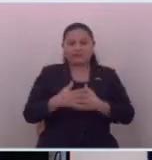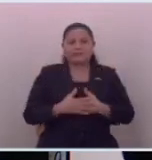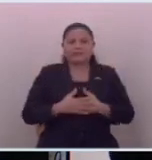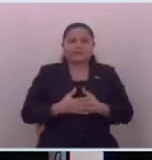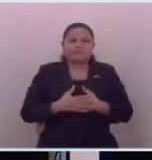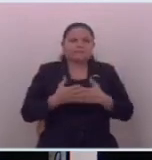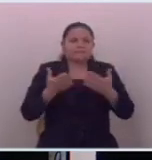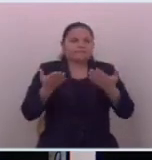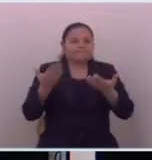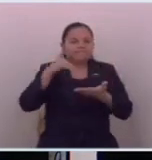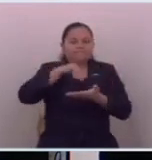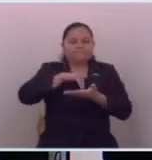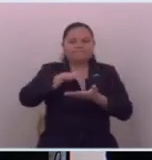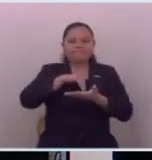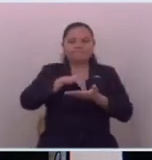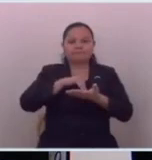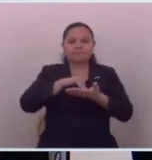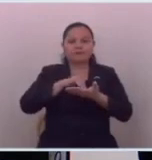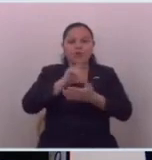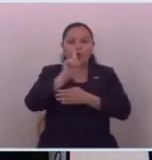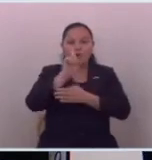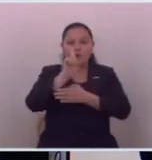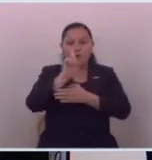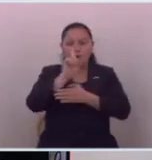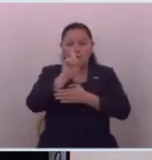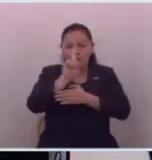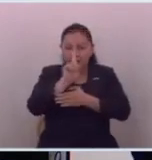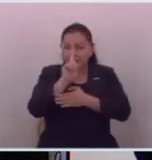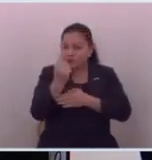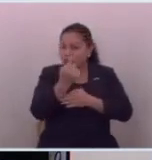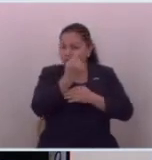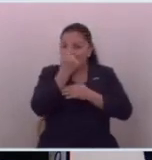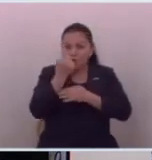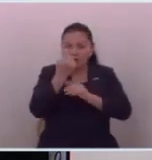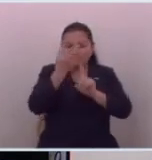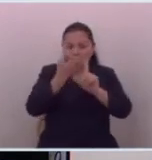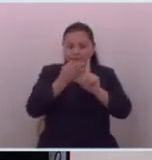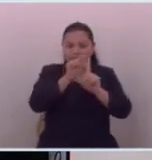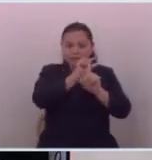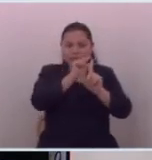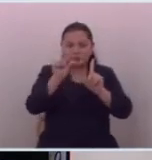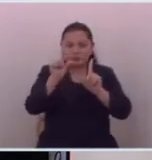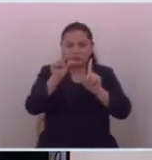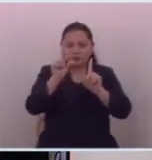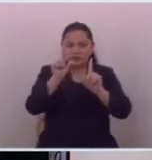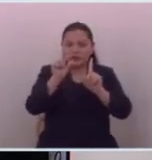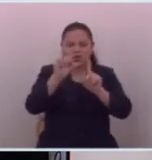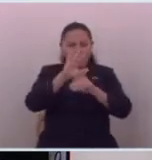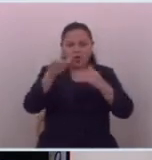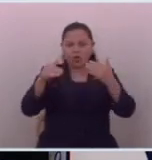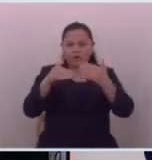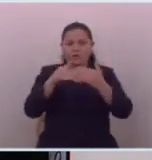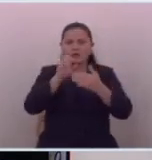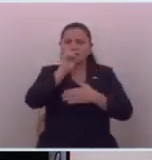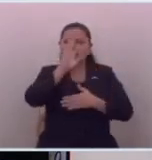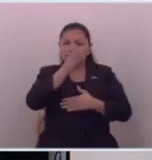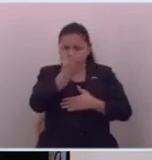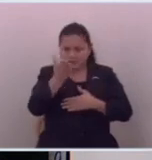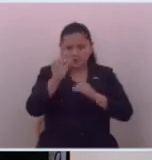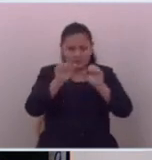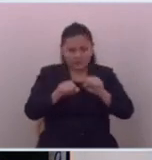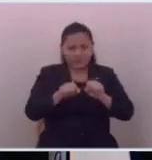entonces de nuevo una sola persona con nombre y apellido que ustedes puedan decir